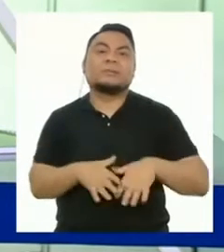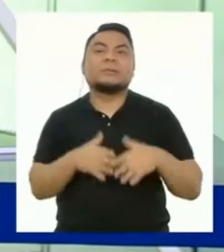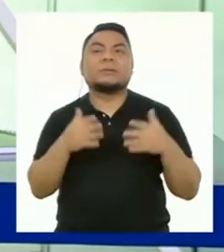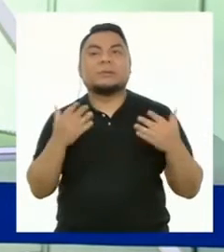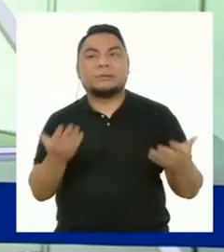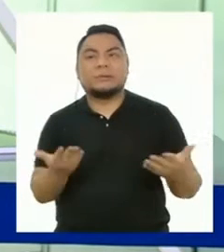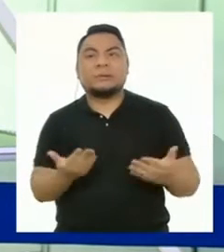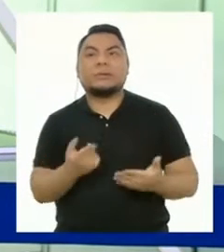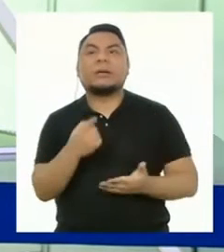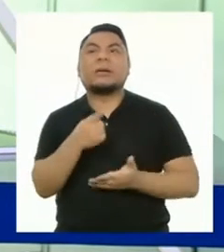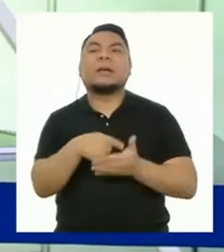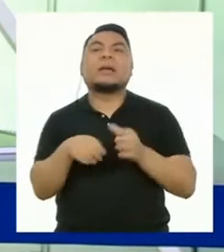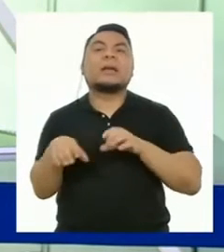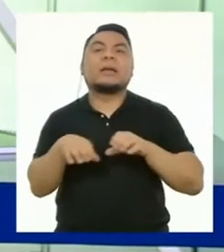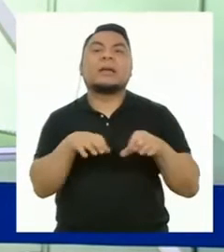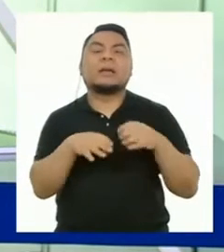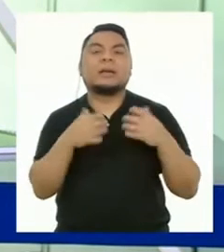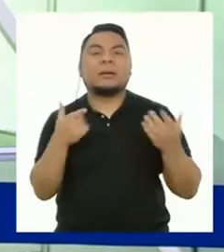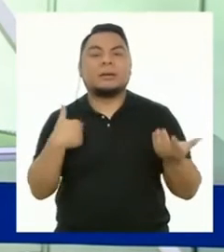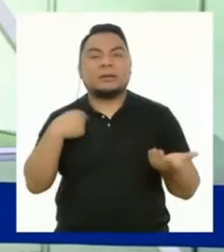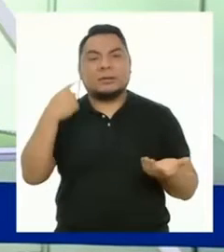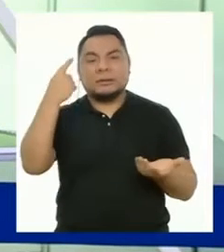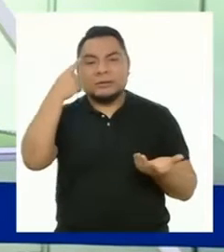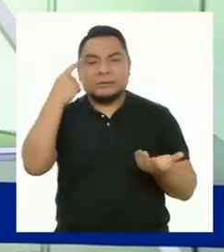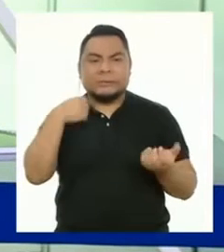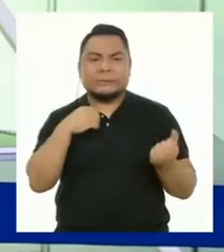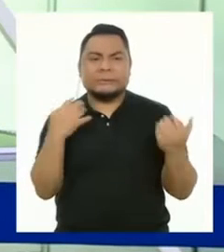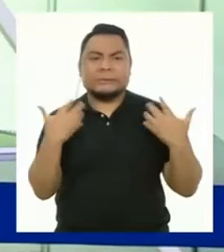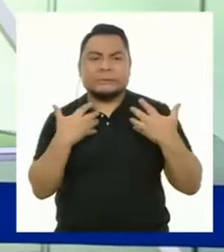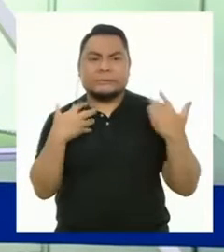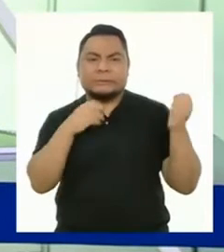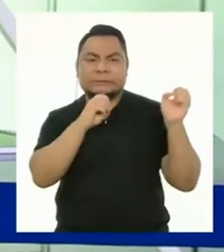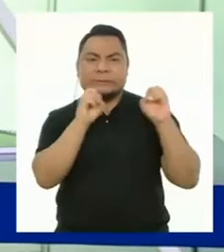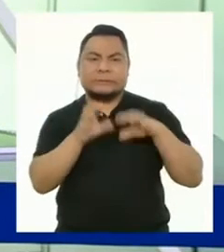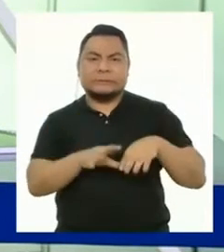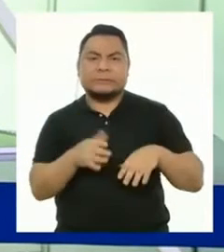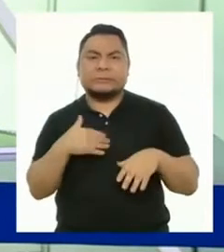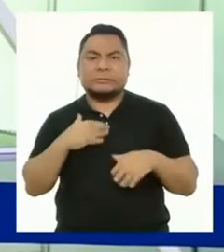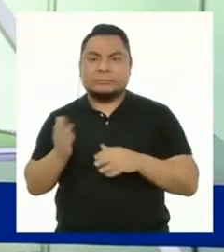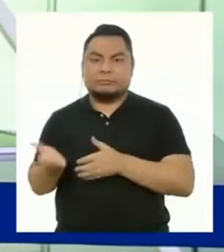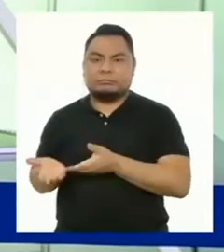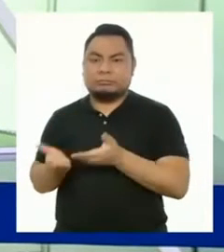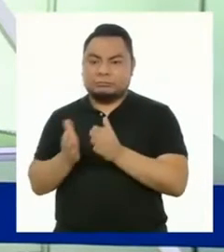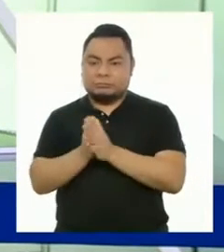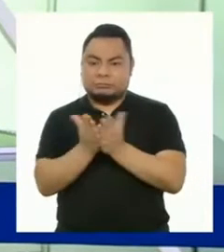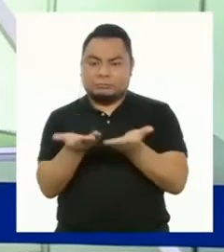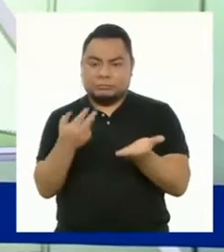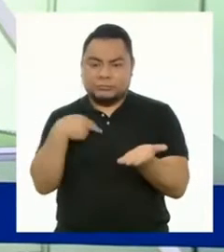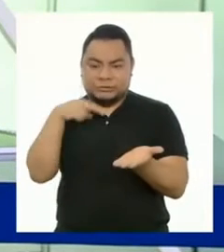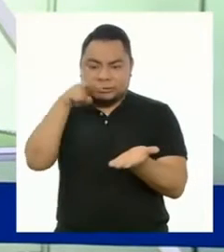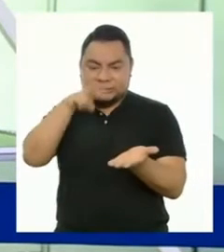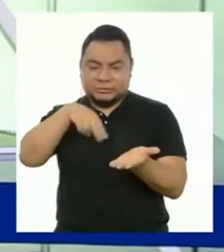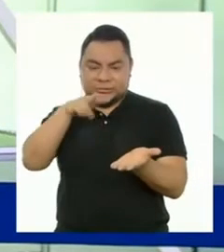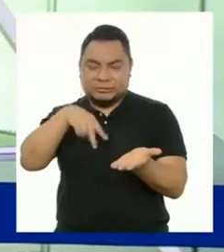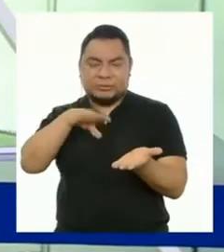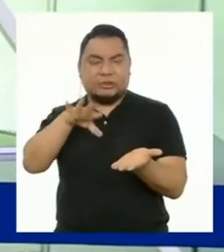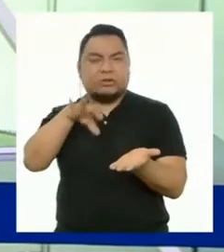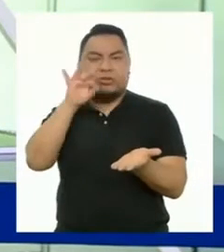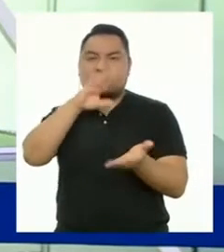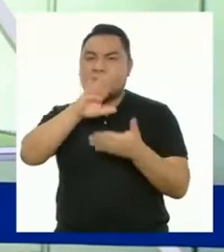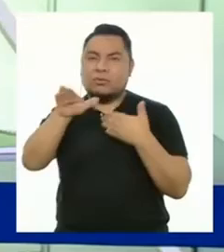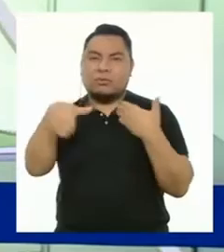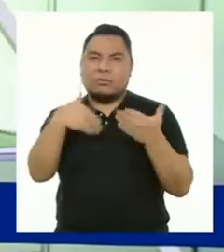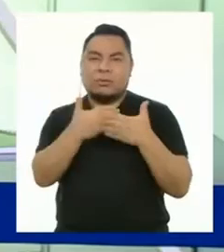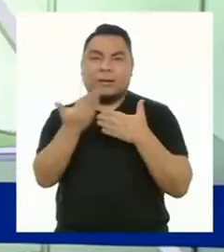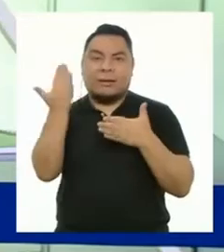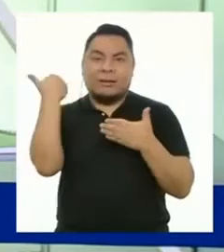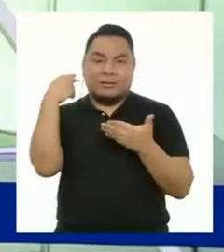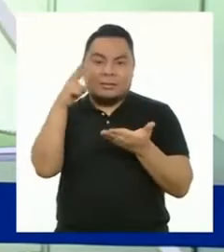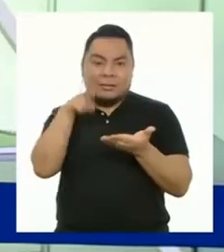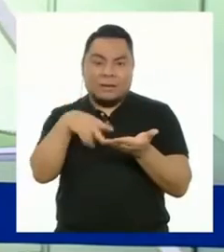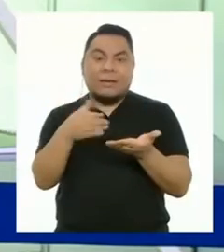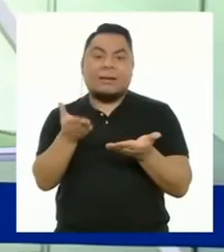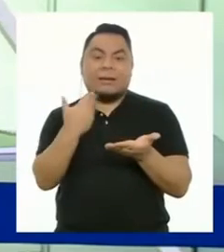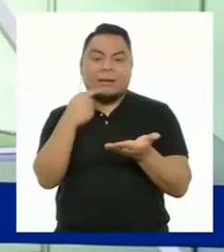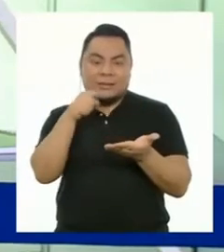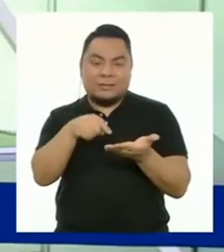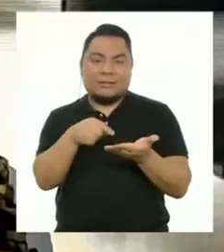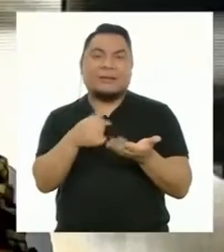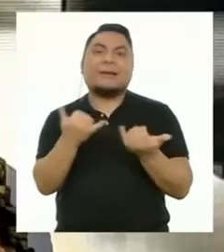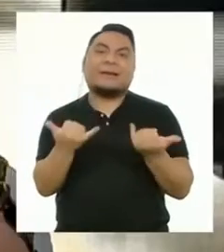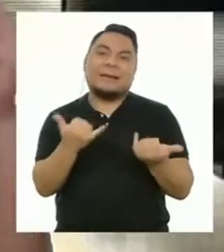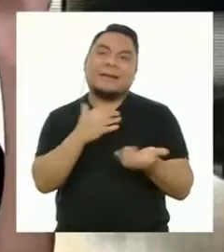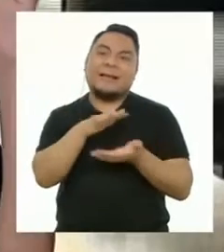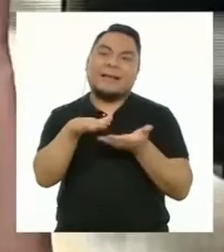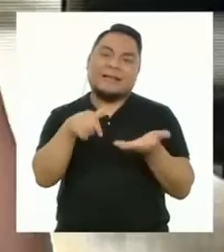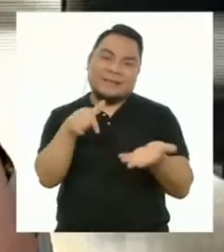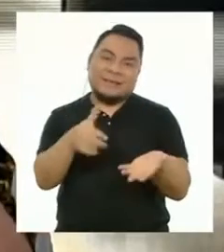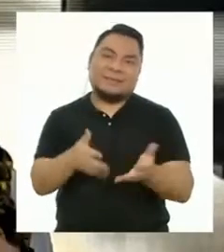Entonces, ¿qué hice ante el pánico de un examen? Saqué mi portafolio y me puse a revisar todo lo que encontraba y ese es el origen de este